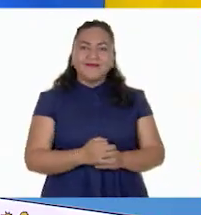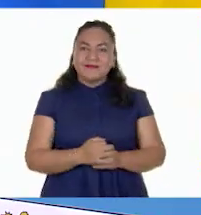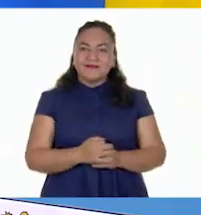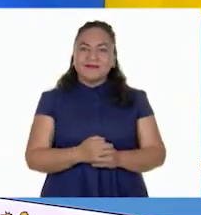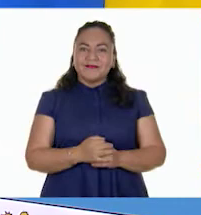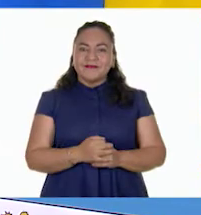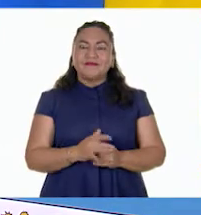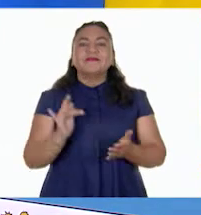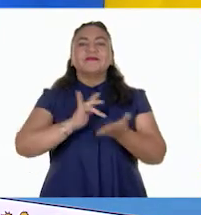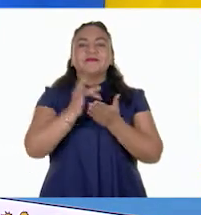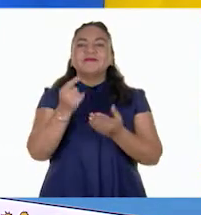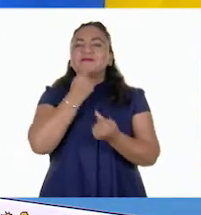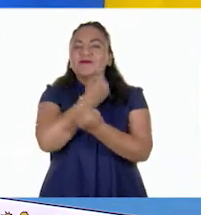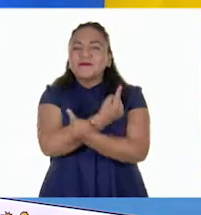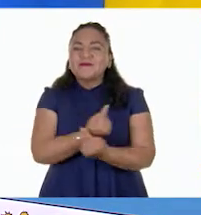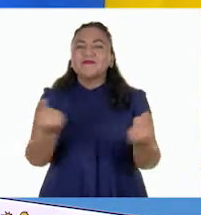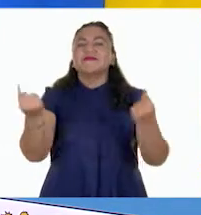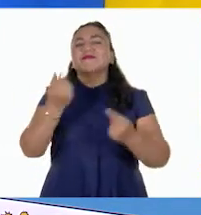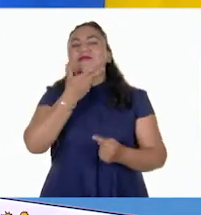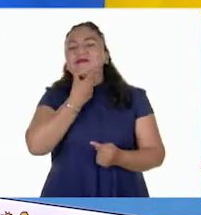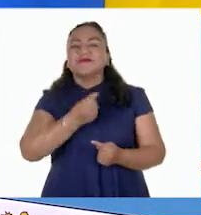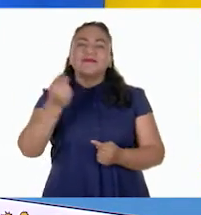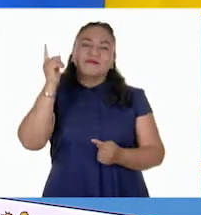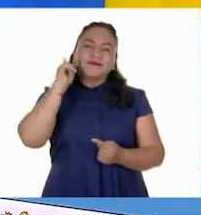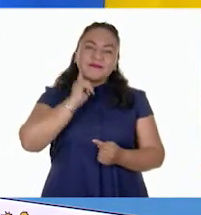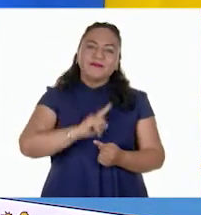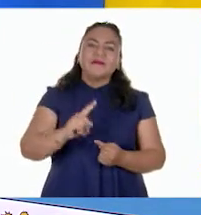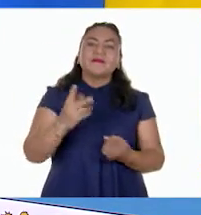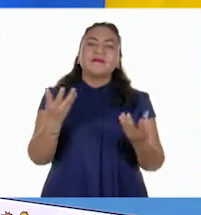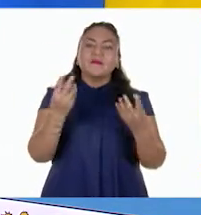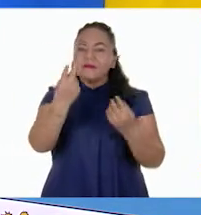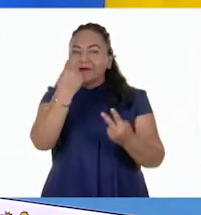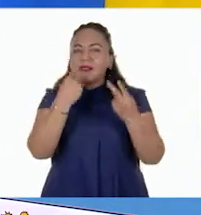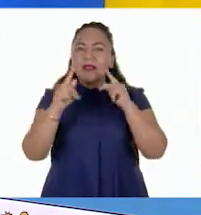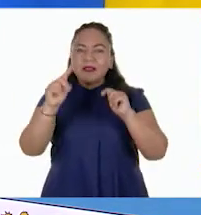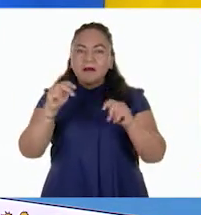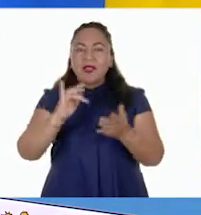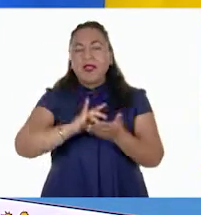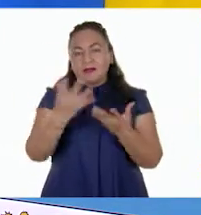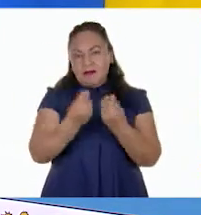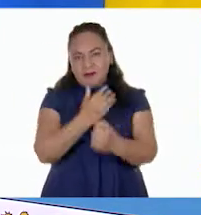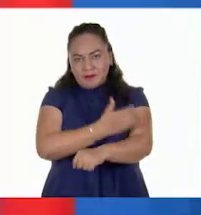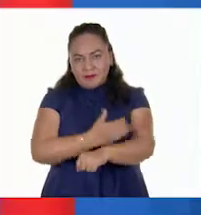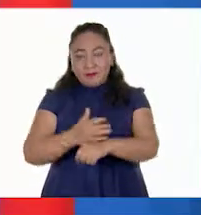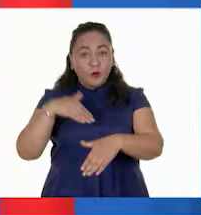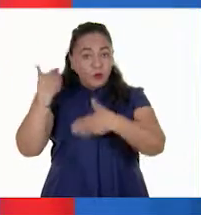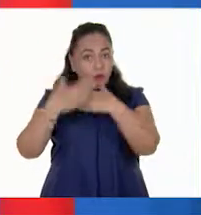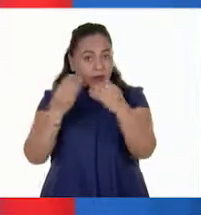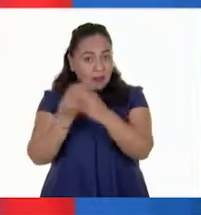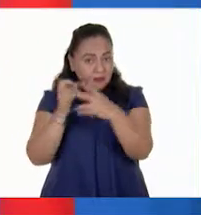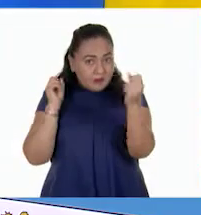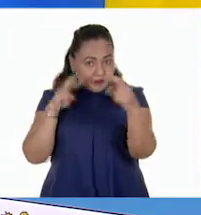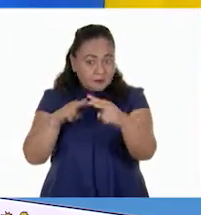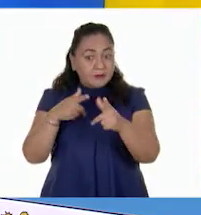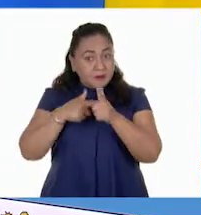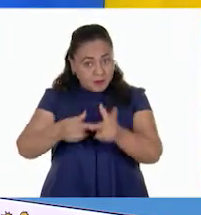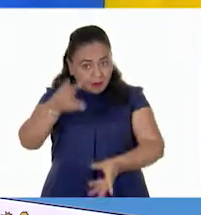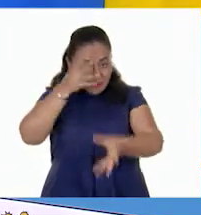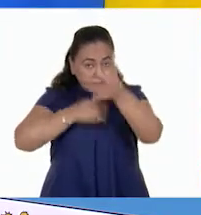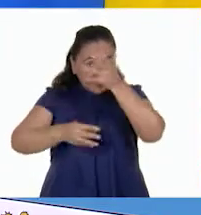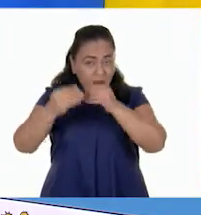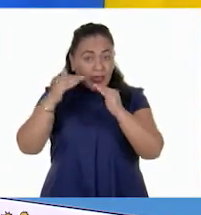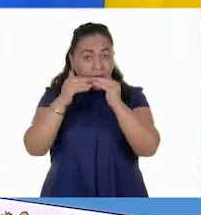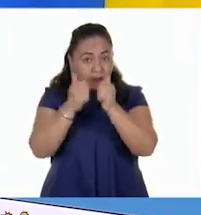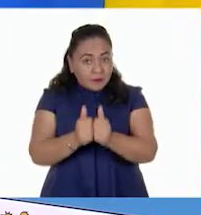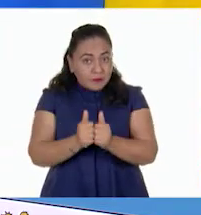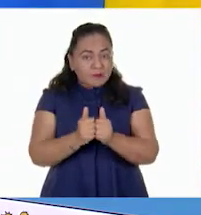Gracias a las niñas y niños que nos ven desde sus casas por acompañarnos. Nos vemos en la siguiente clase y recuerden que para seguir aprendiendo en casa